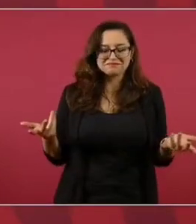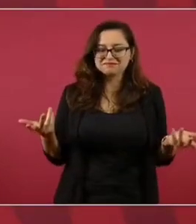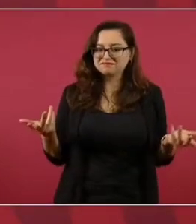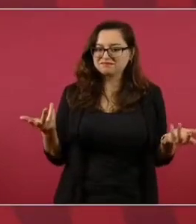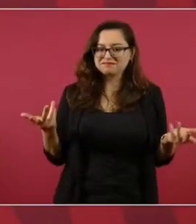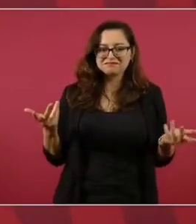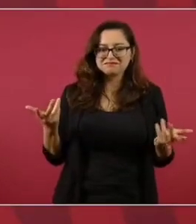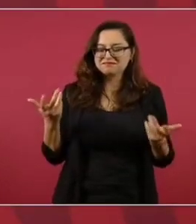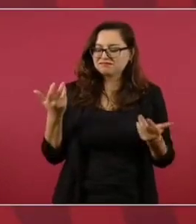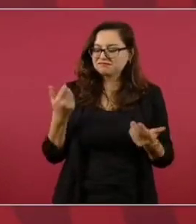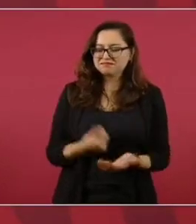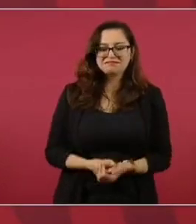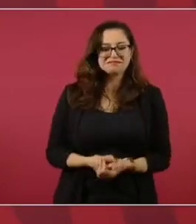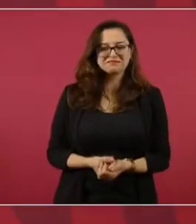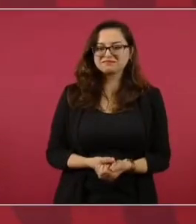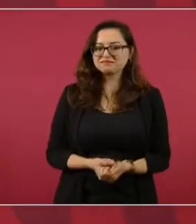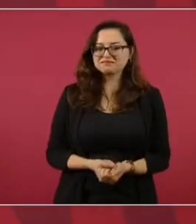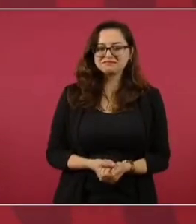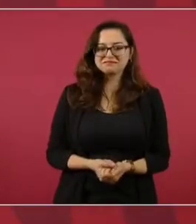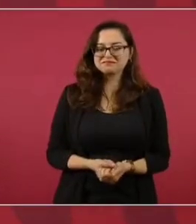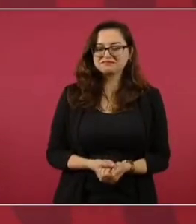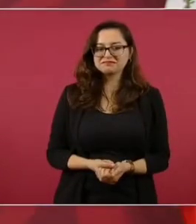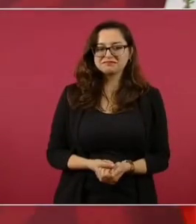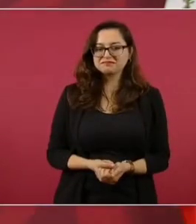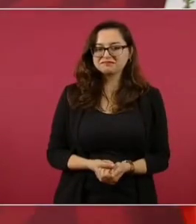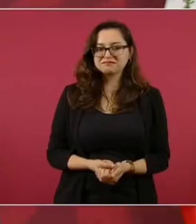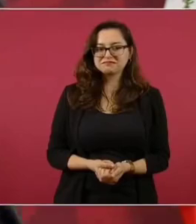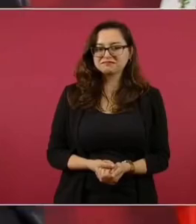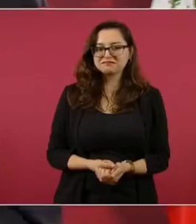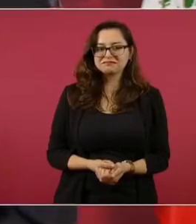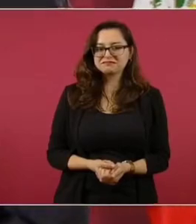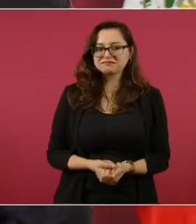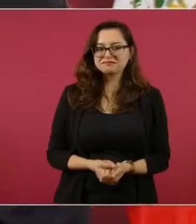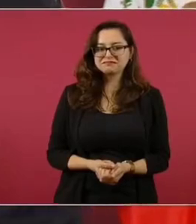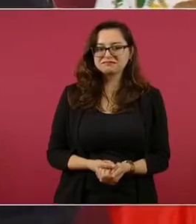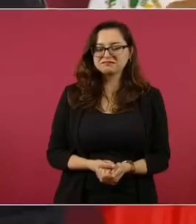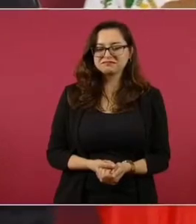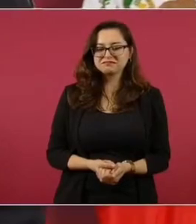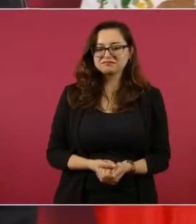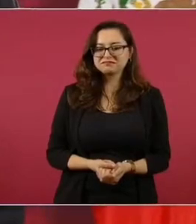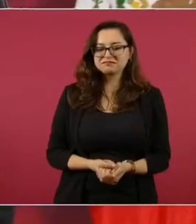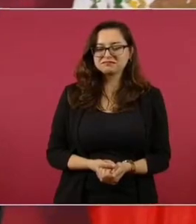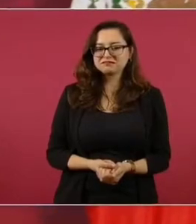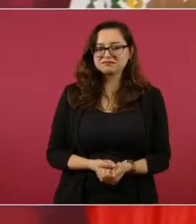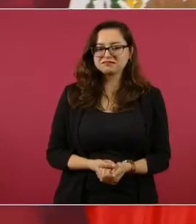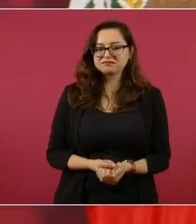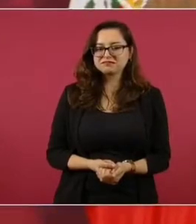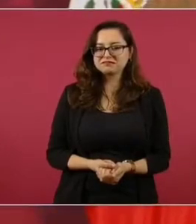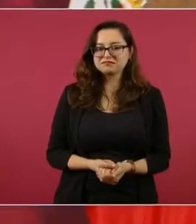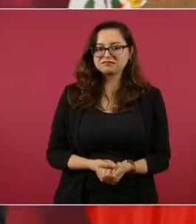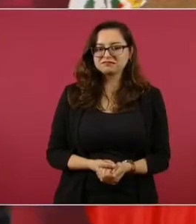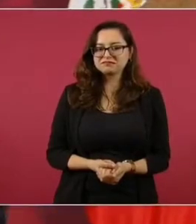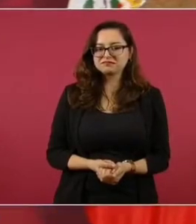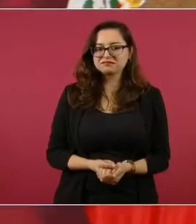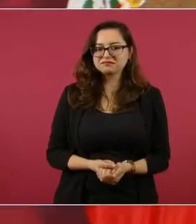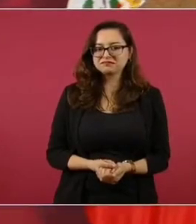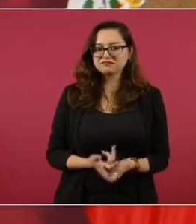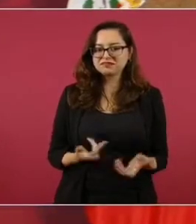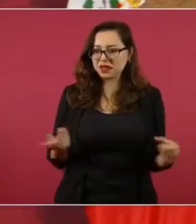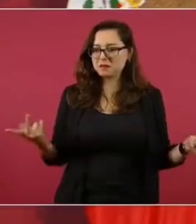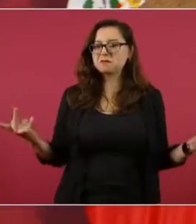la política